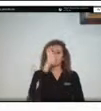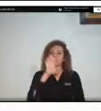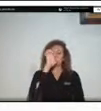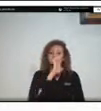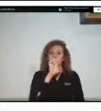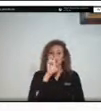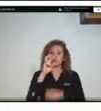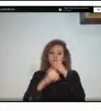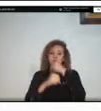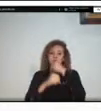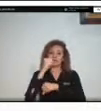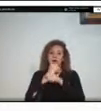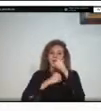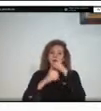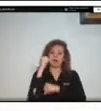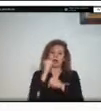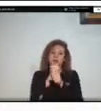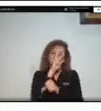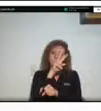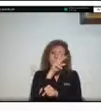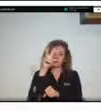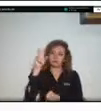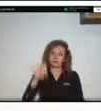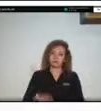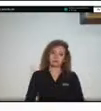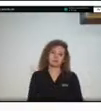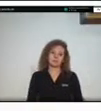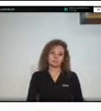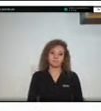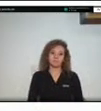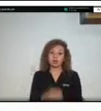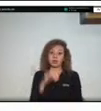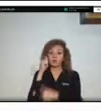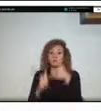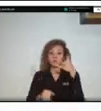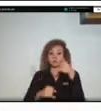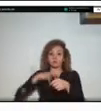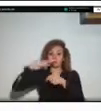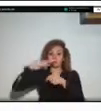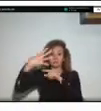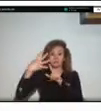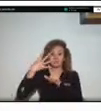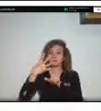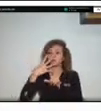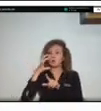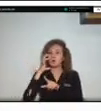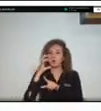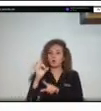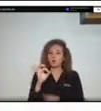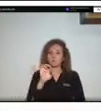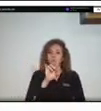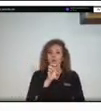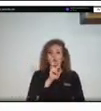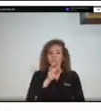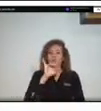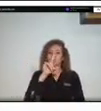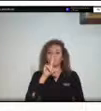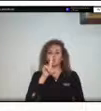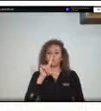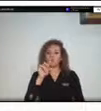completamos nuestro panel listas con el arquitecto wilson lópez bogotá arquitecto de la universidad nacional de colombia